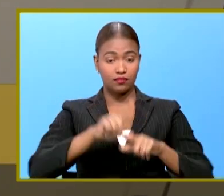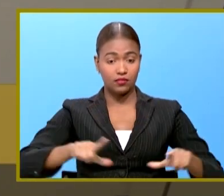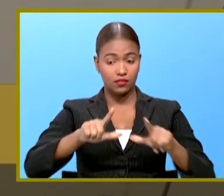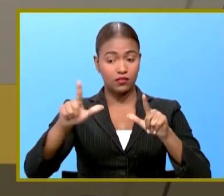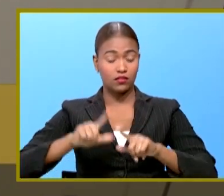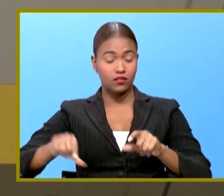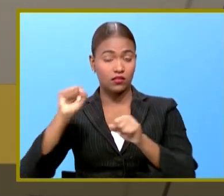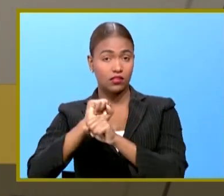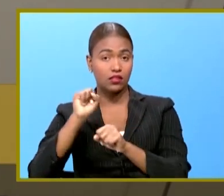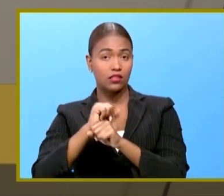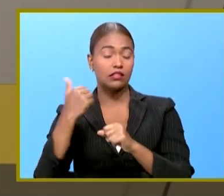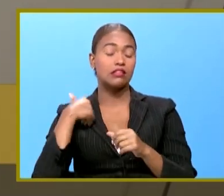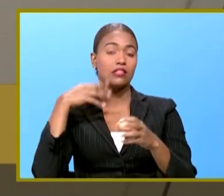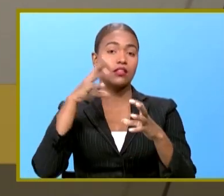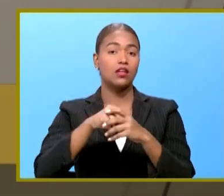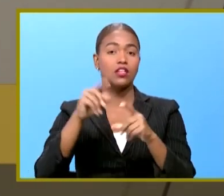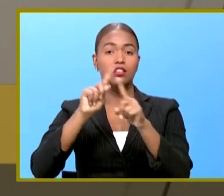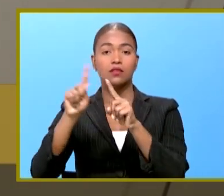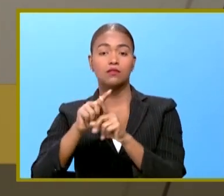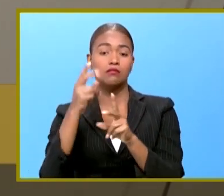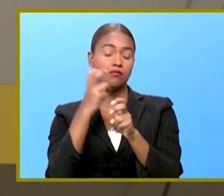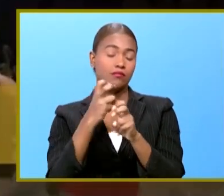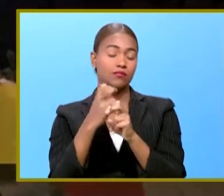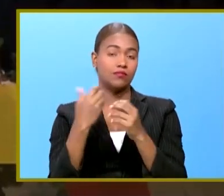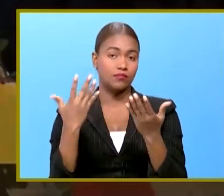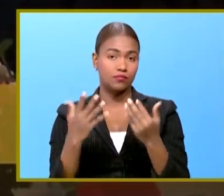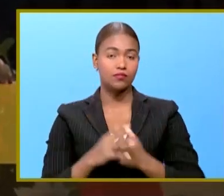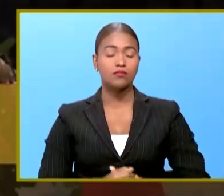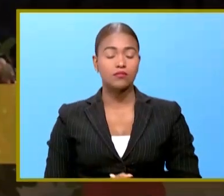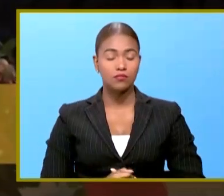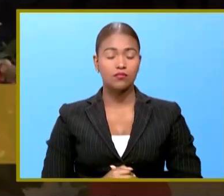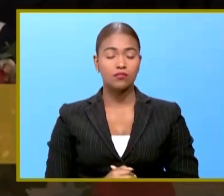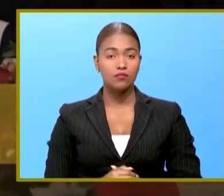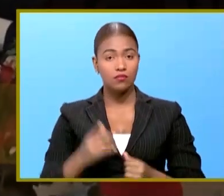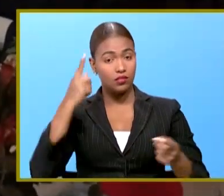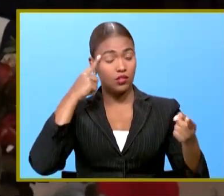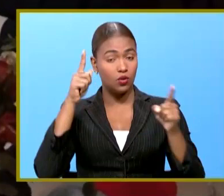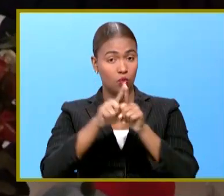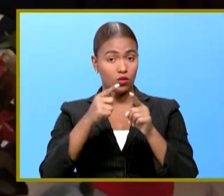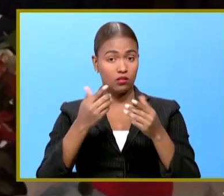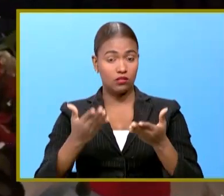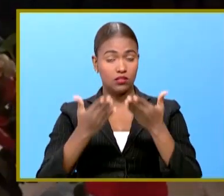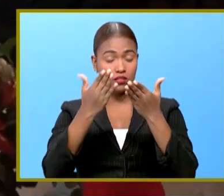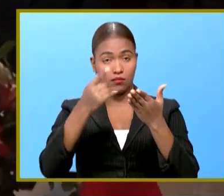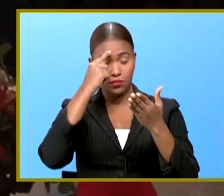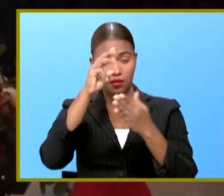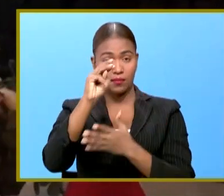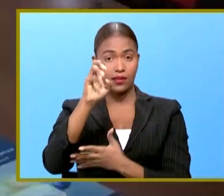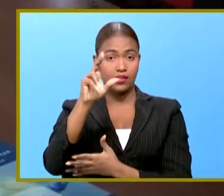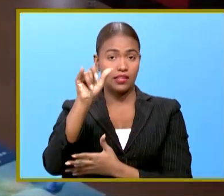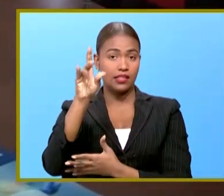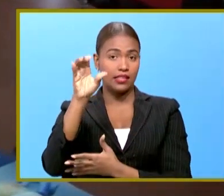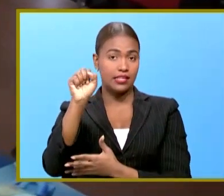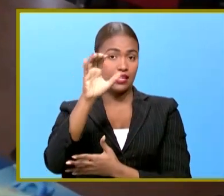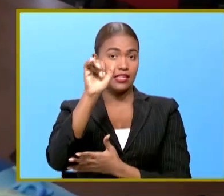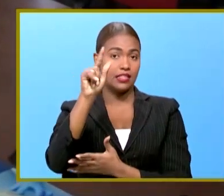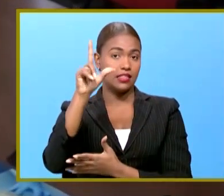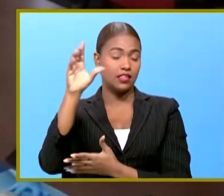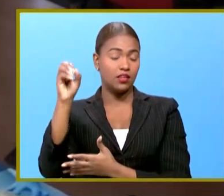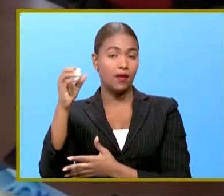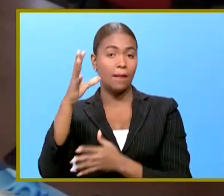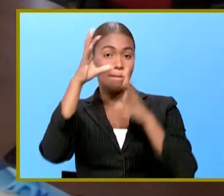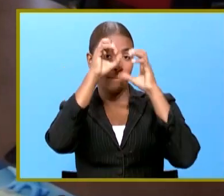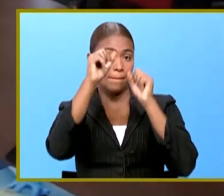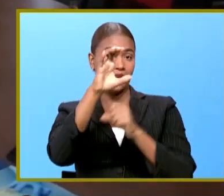aparece alguna dificultad El acuerdo rubricado por Mercedes Castillo presidencia del